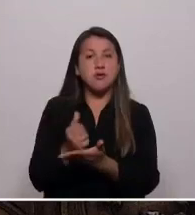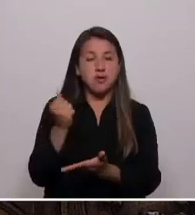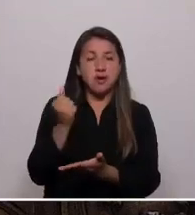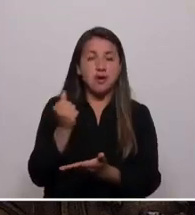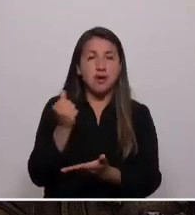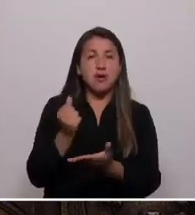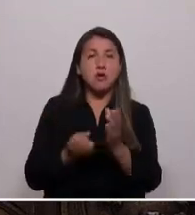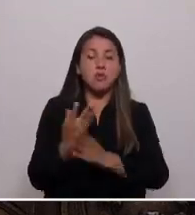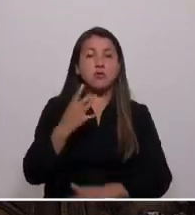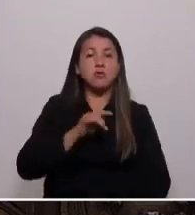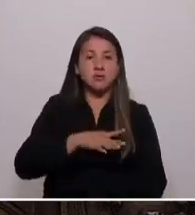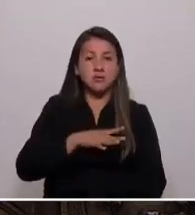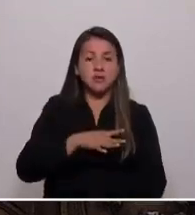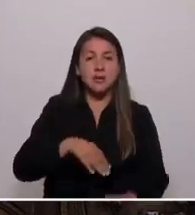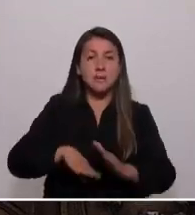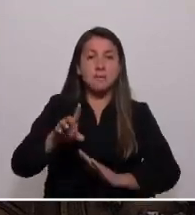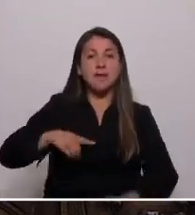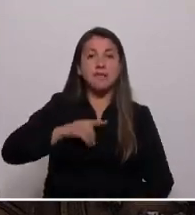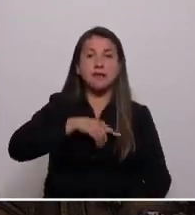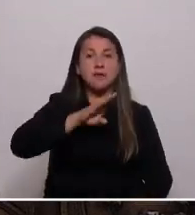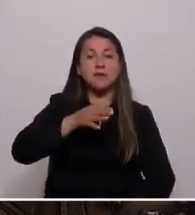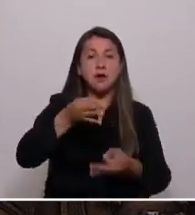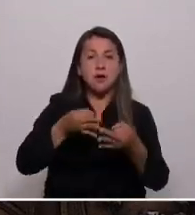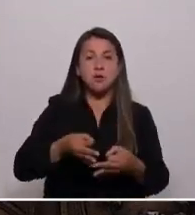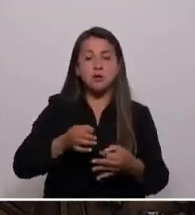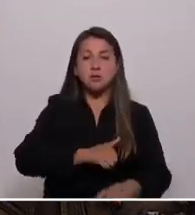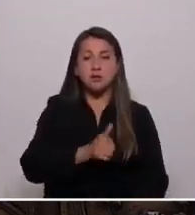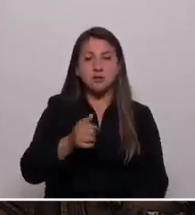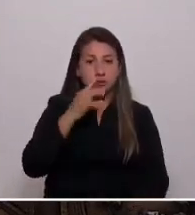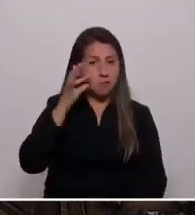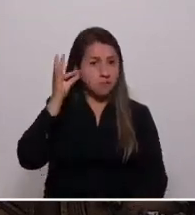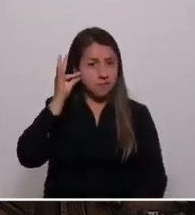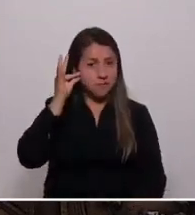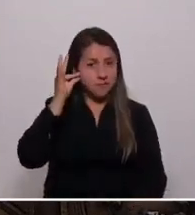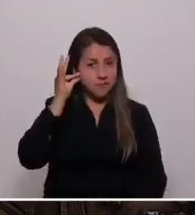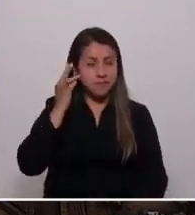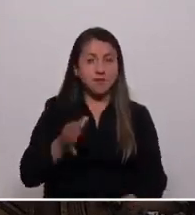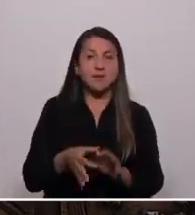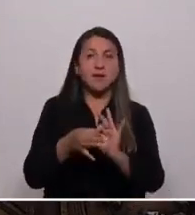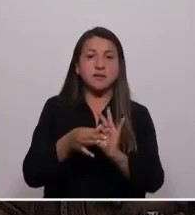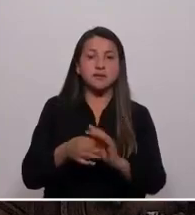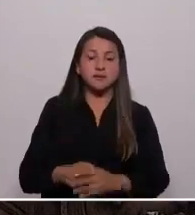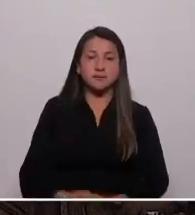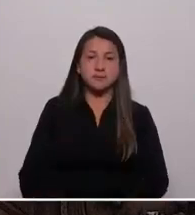bases de un nuevo Chile, más digno y más justo para todas y todos. Gracias.